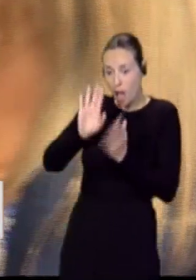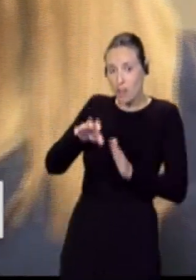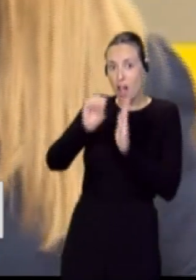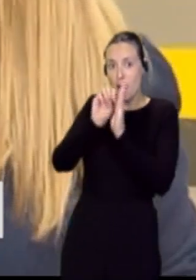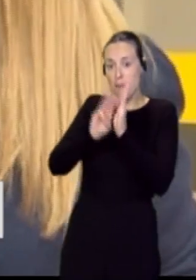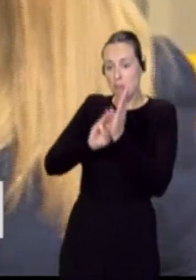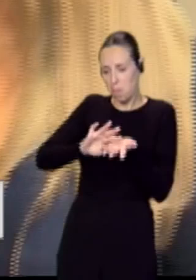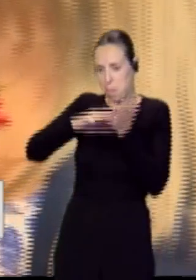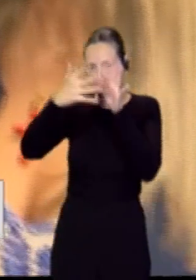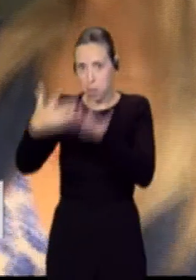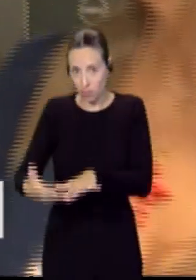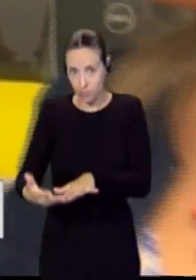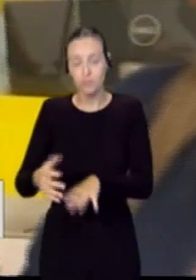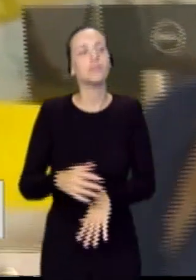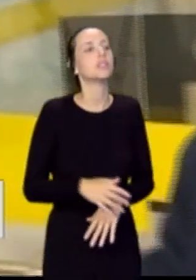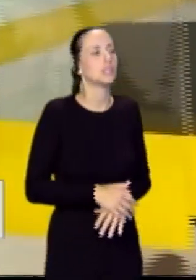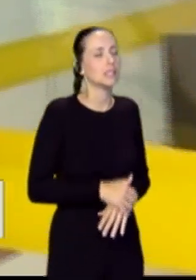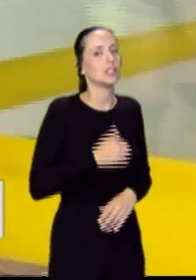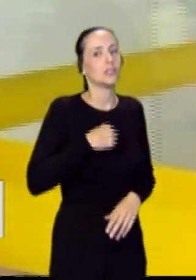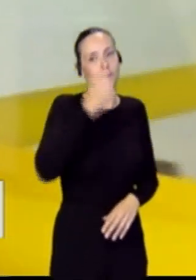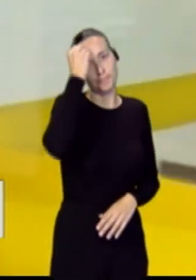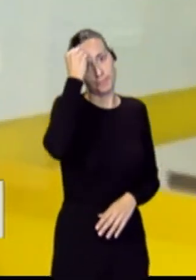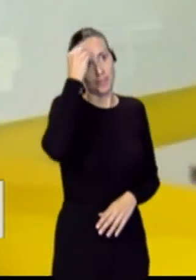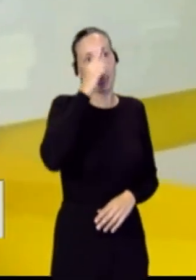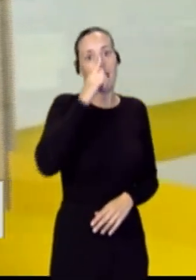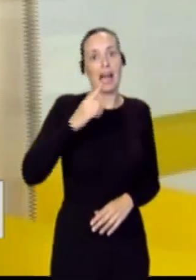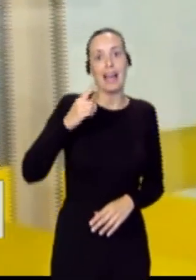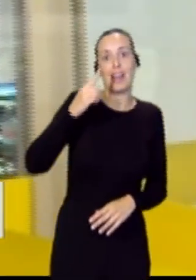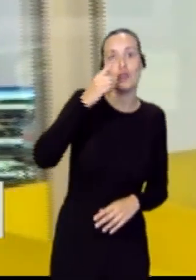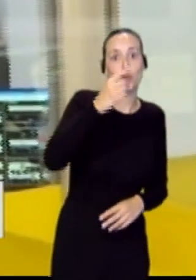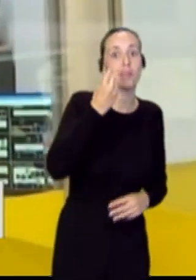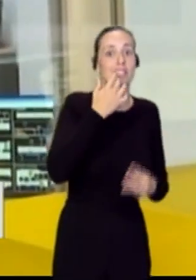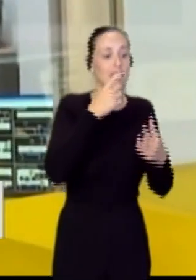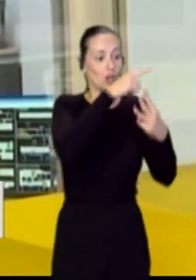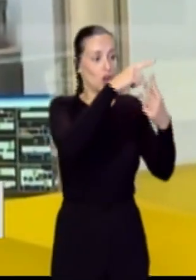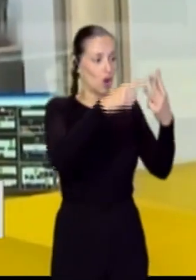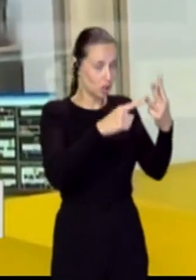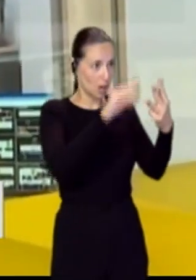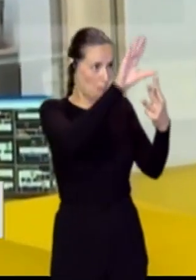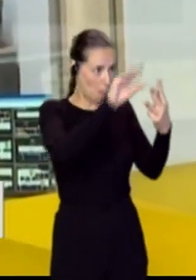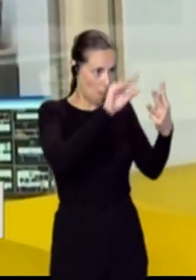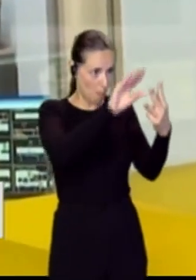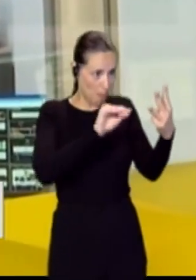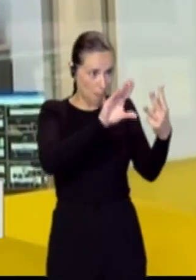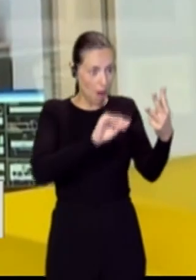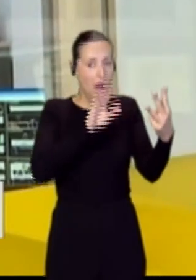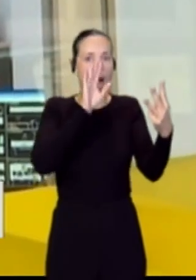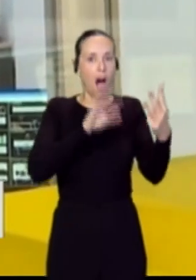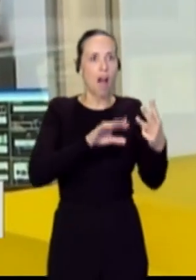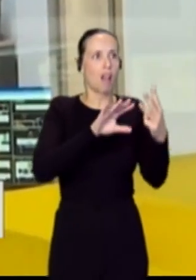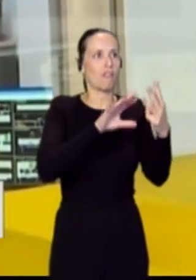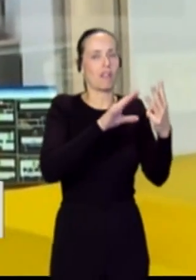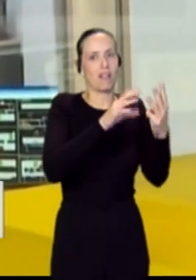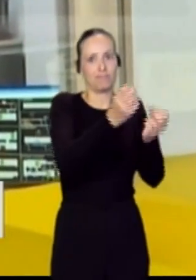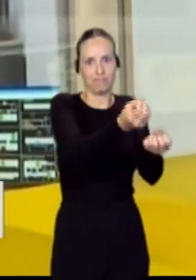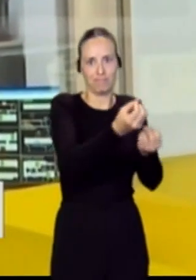concreto. Sí, nuestra idea es que al final del año que viene, mezclando, cruzando estos tres datos, tengamos una capacidad de proyectar no